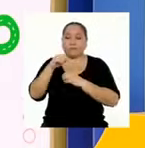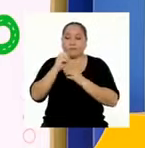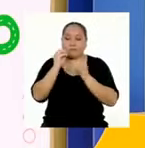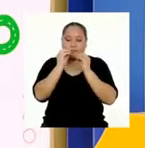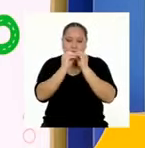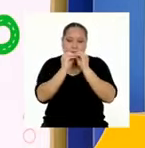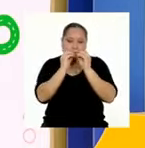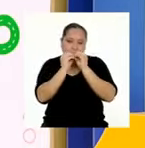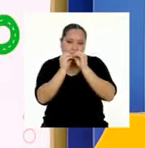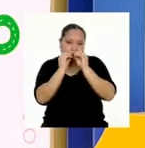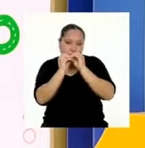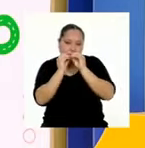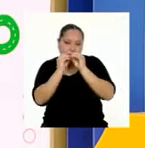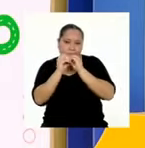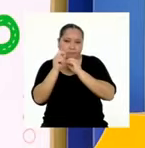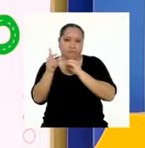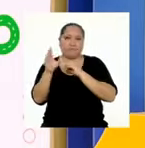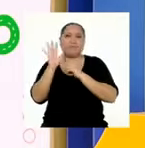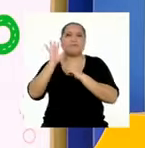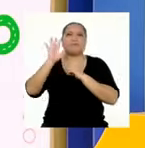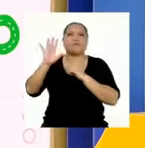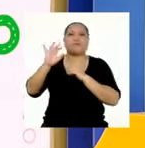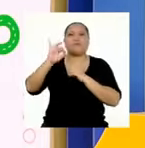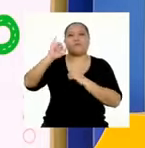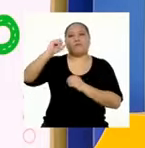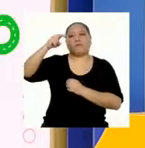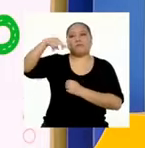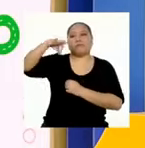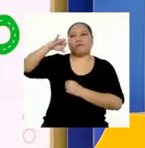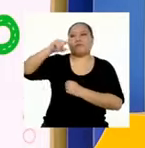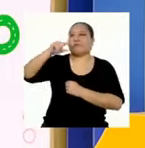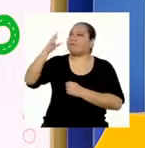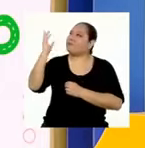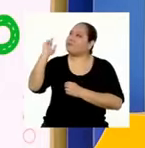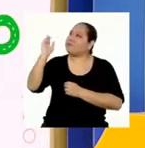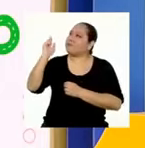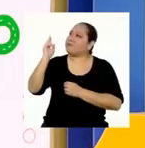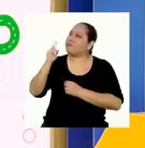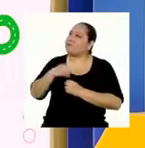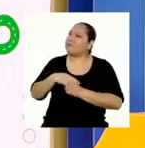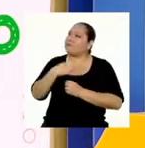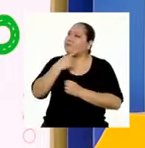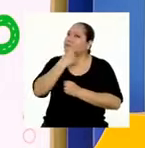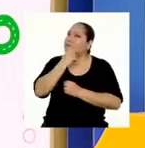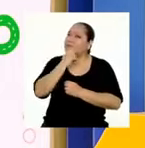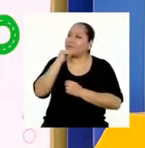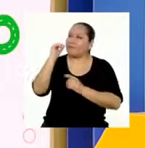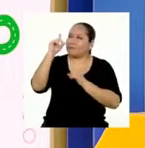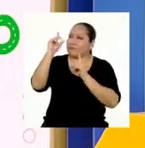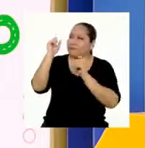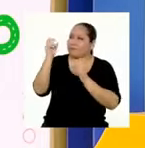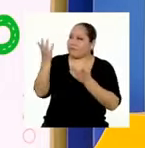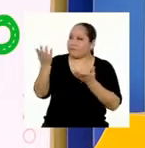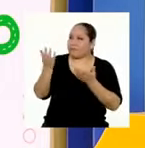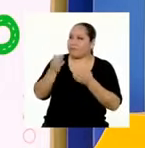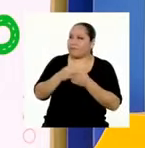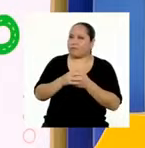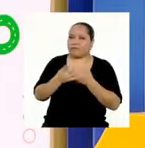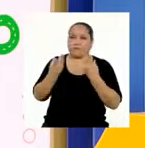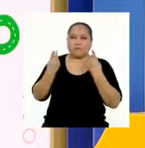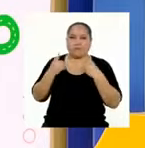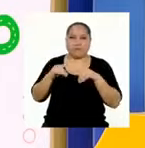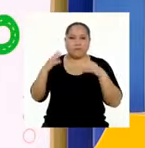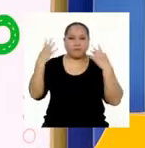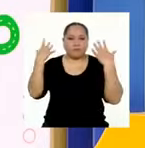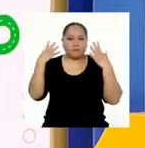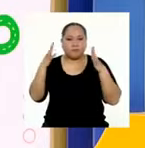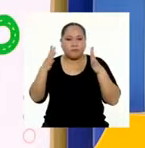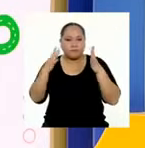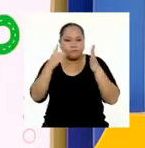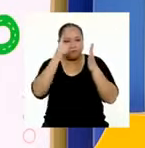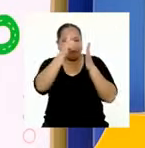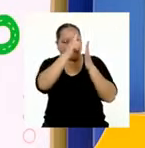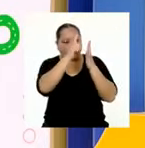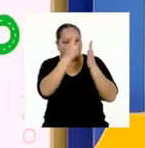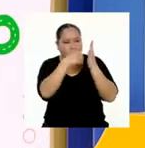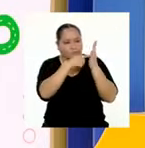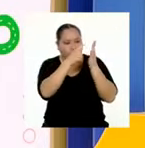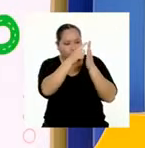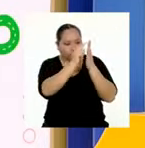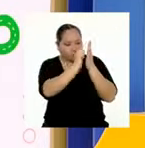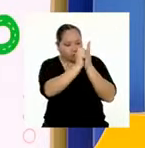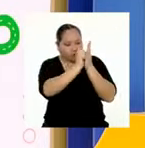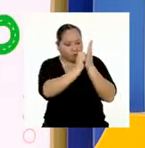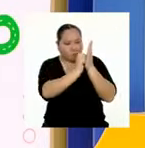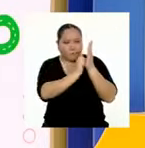cuenta a la hora de corregir su infografía. Profesora, la pregunta ahora es, cuando ya se tenga todo listo,